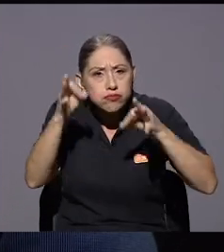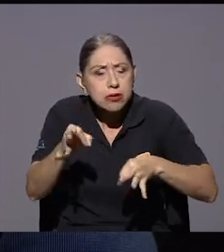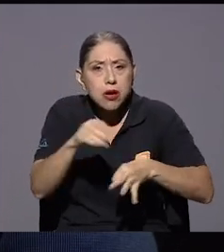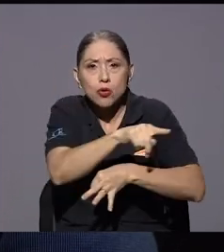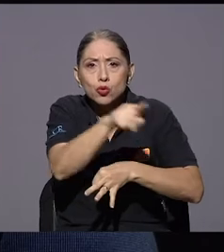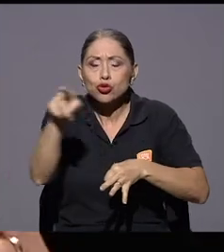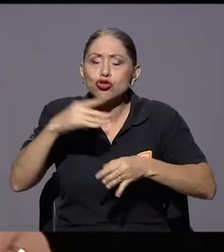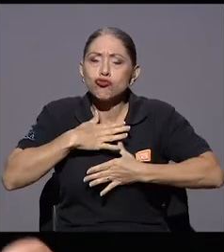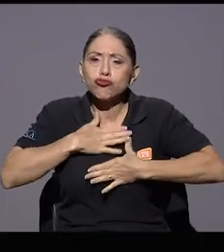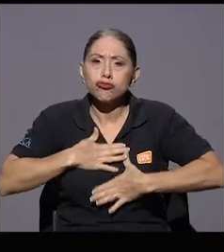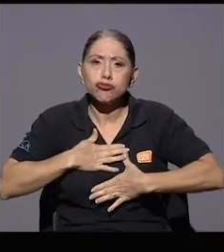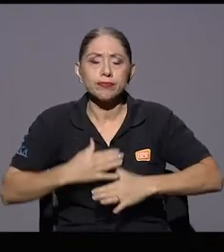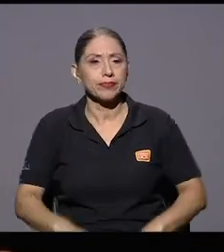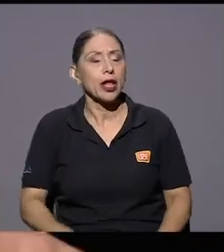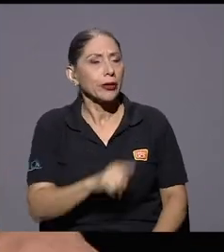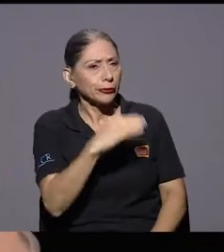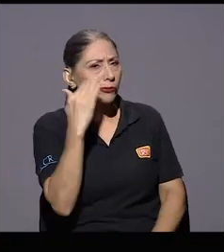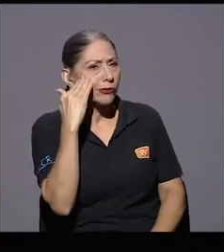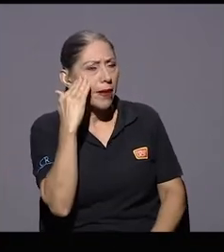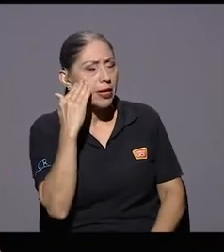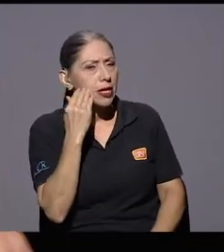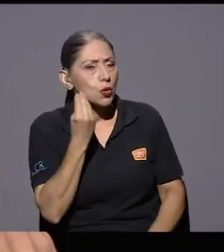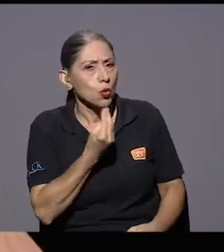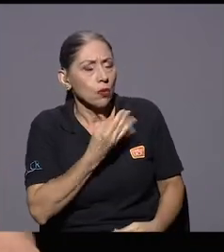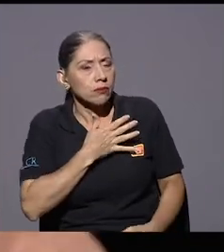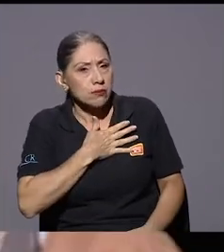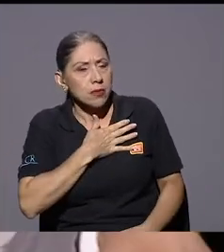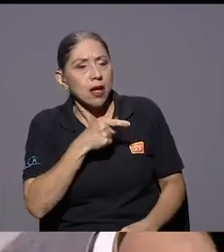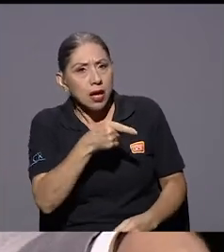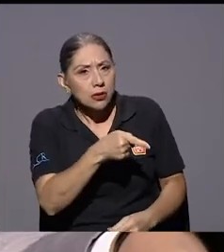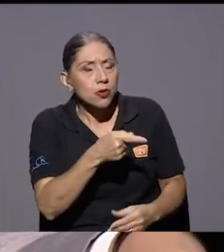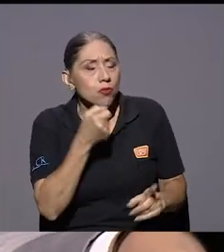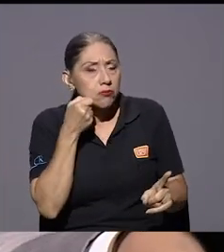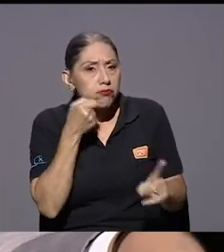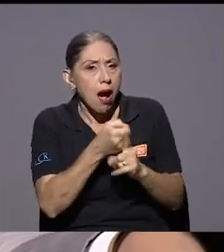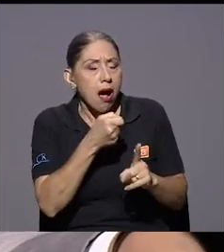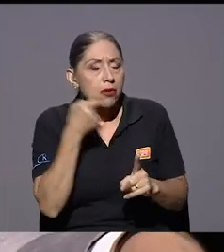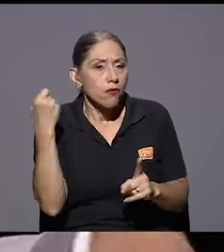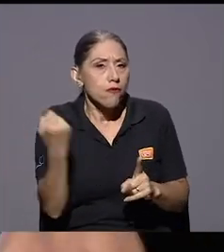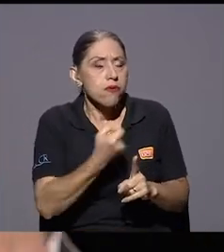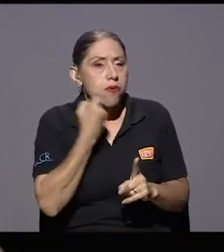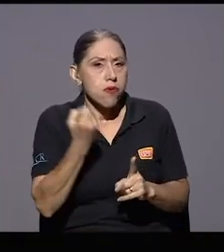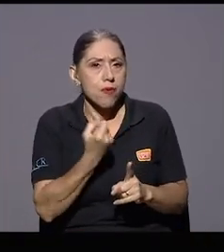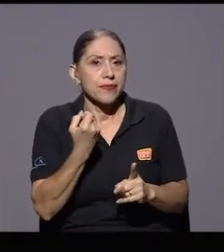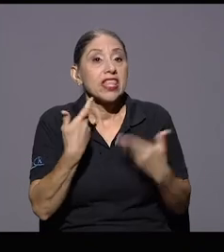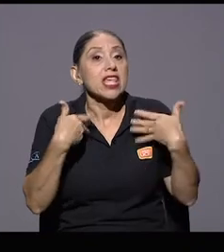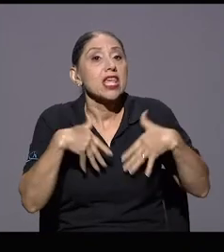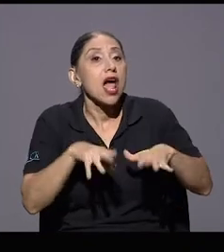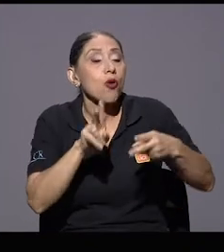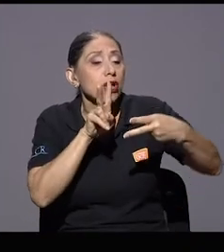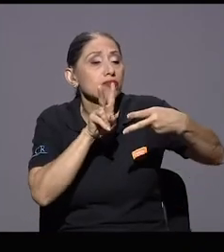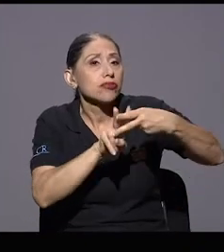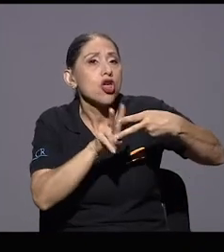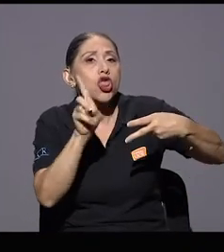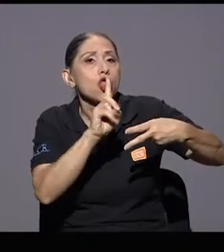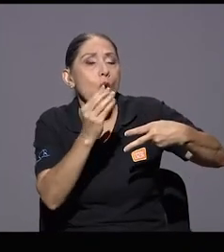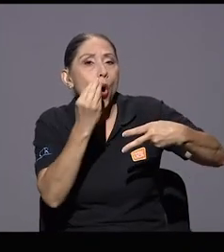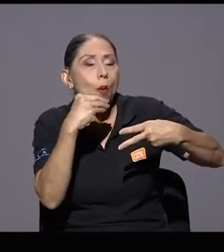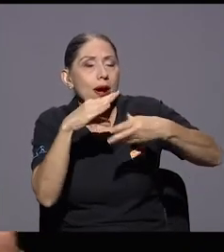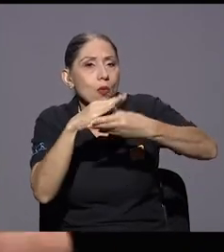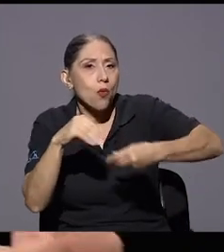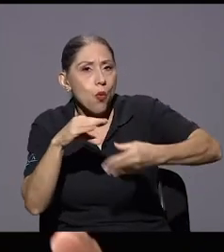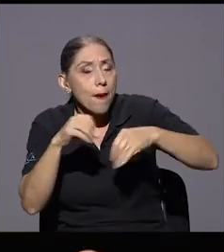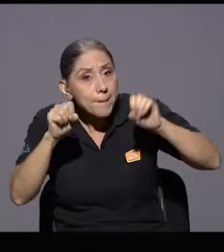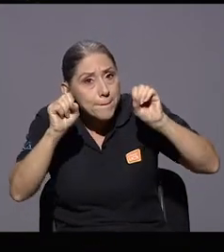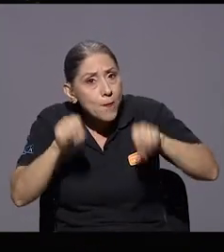tranquilidad ahora sabe que me da pena Gustavo que eso tiene un impacto muy grande y aunque no Coma Cuento puede estar también